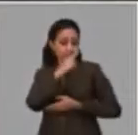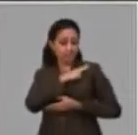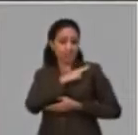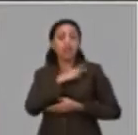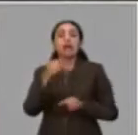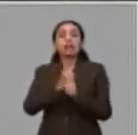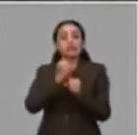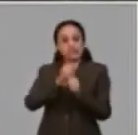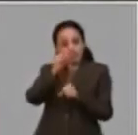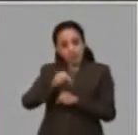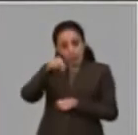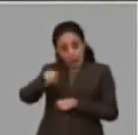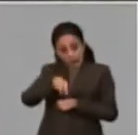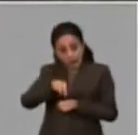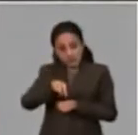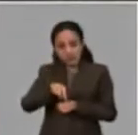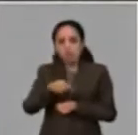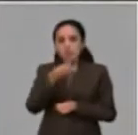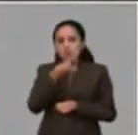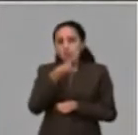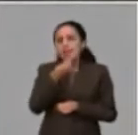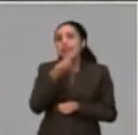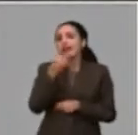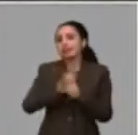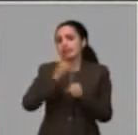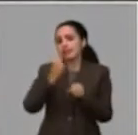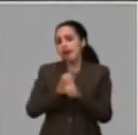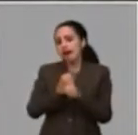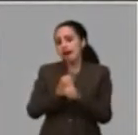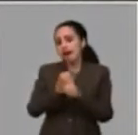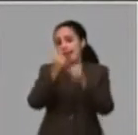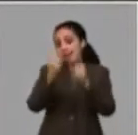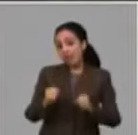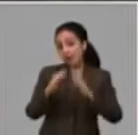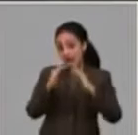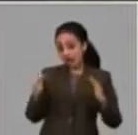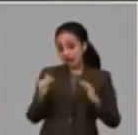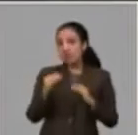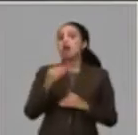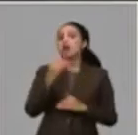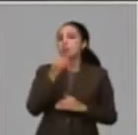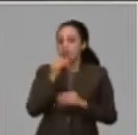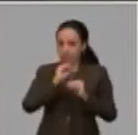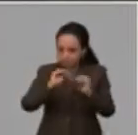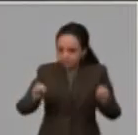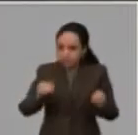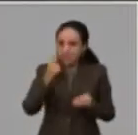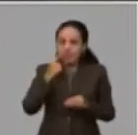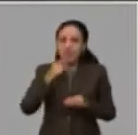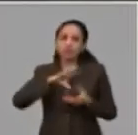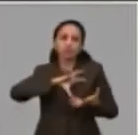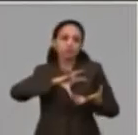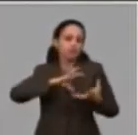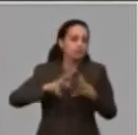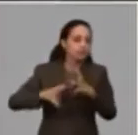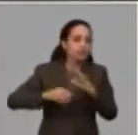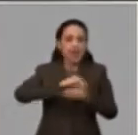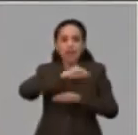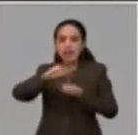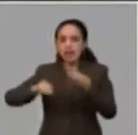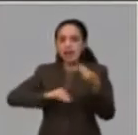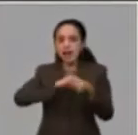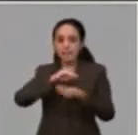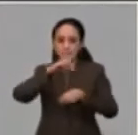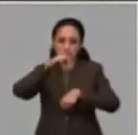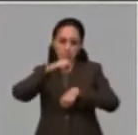que tengan la posibilidad de elaborar a distancia, se convoquen a hacer este tipo de trabajo